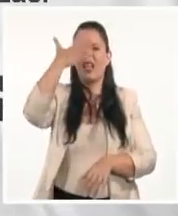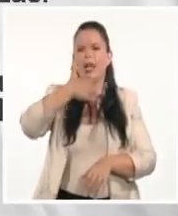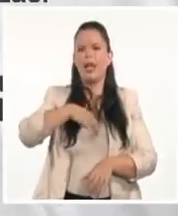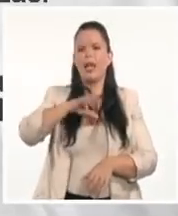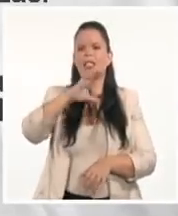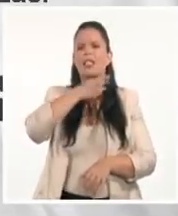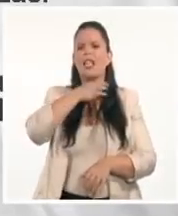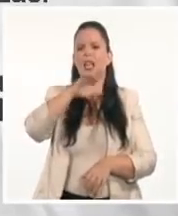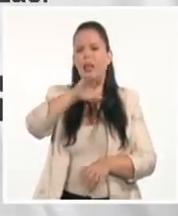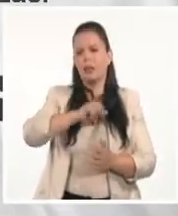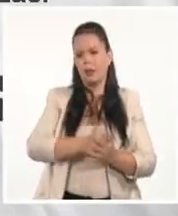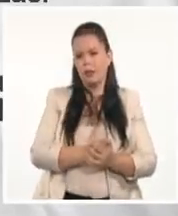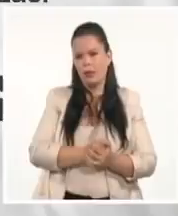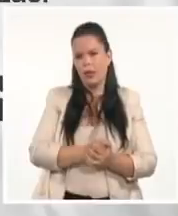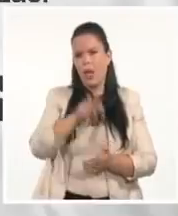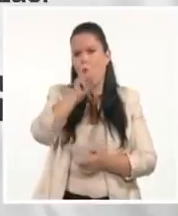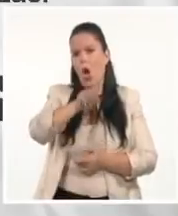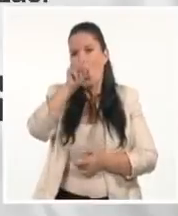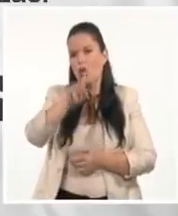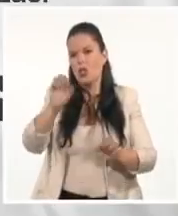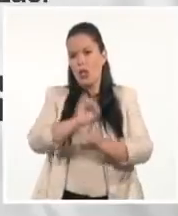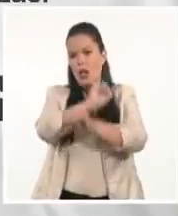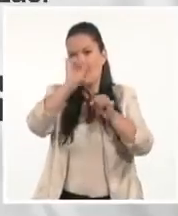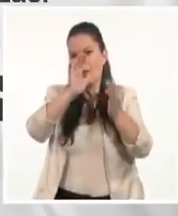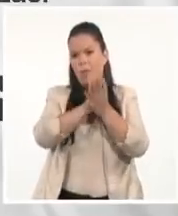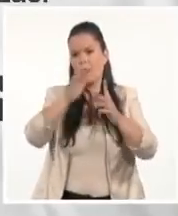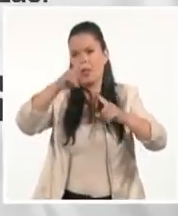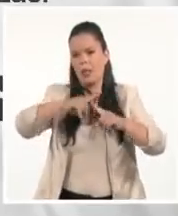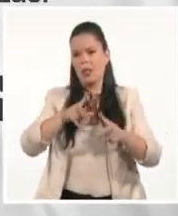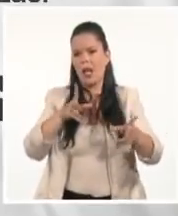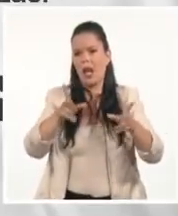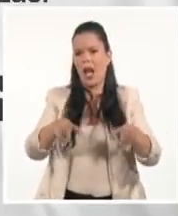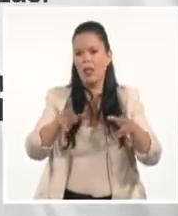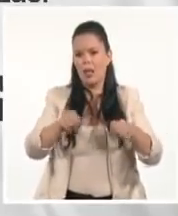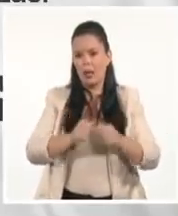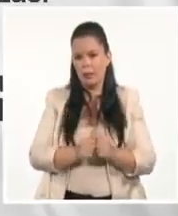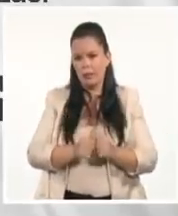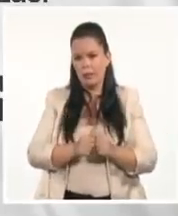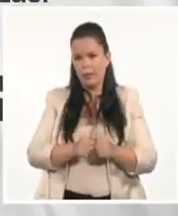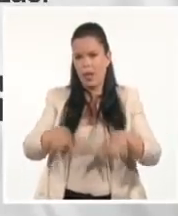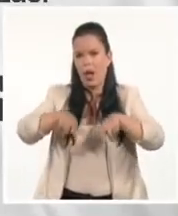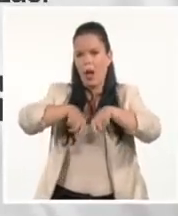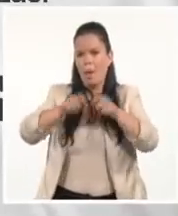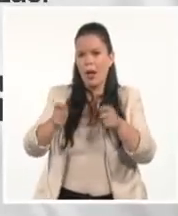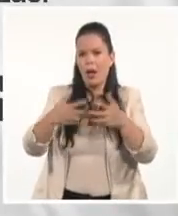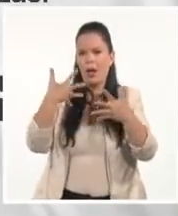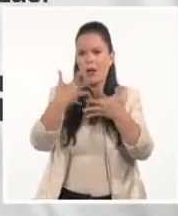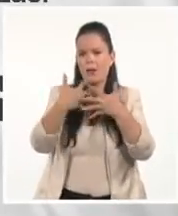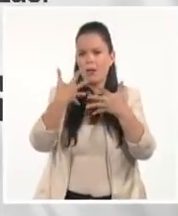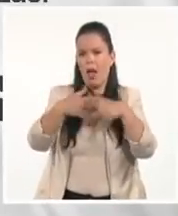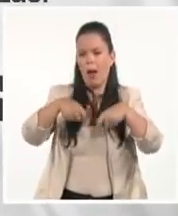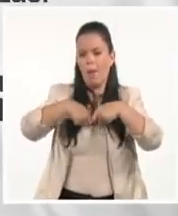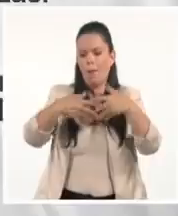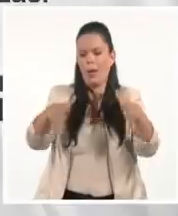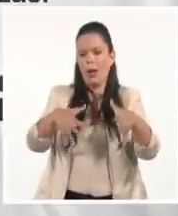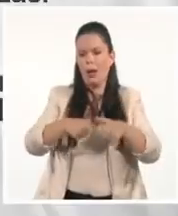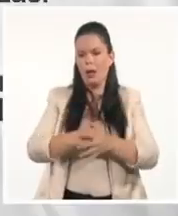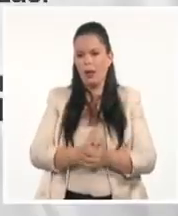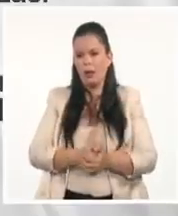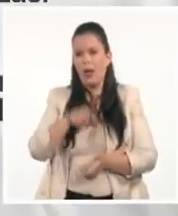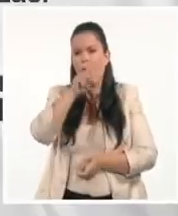Tienda Panamericana, Bello Amanecer, en Cárdenas, en Matanzas. Rotura de cristales y saqueo a esta tienda. 11, 16 minutos,